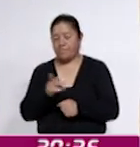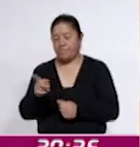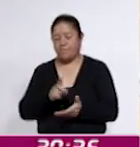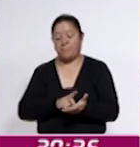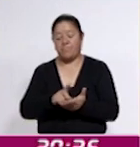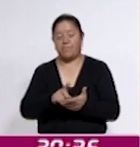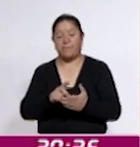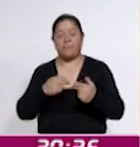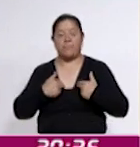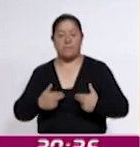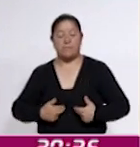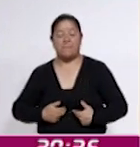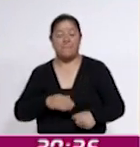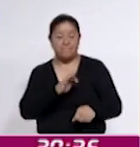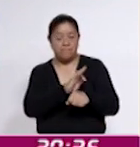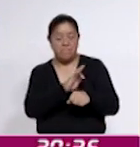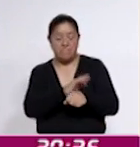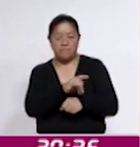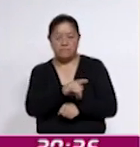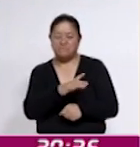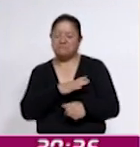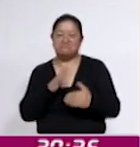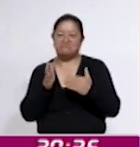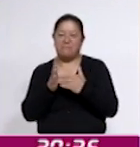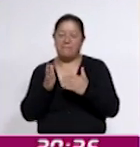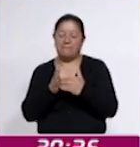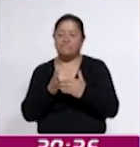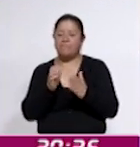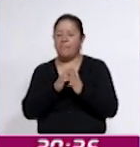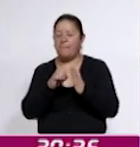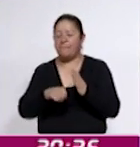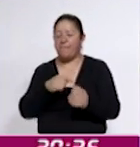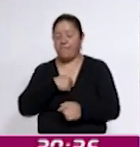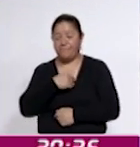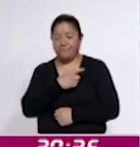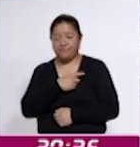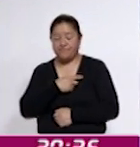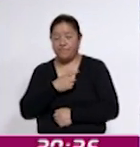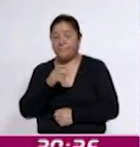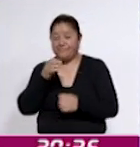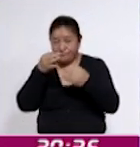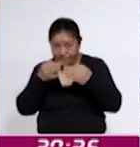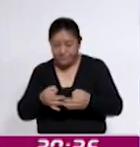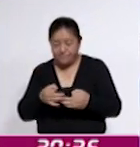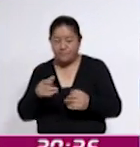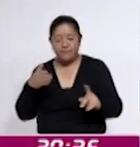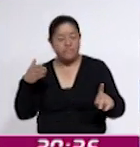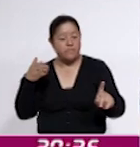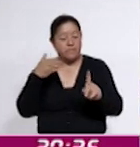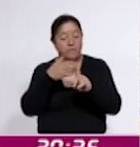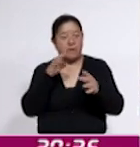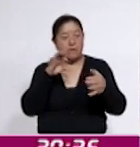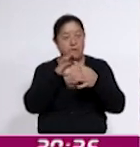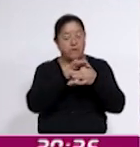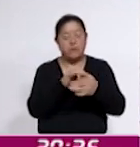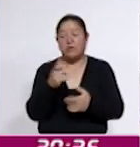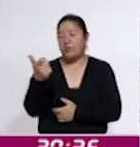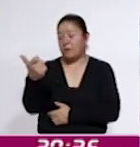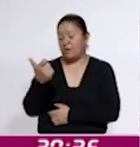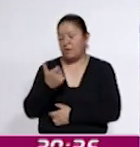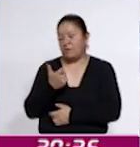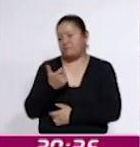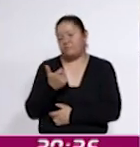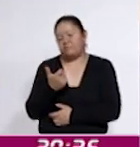derechos humanos enfrentan limitaciones, como la falta de autonomía real relacionada con las restricciones presupuestarias,